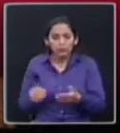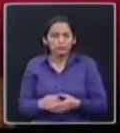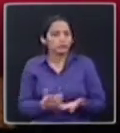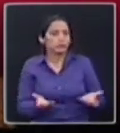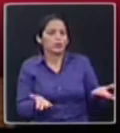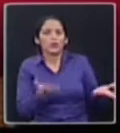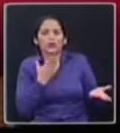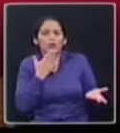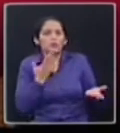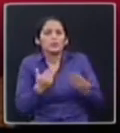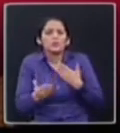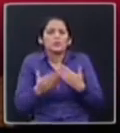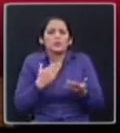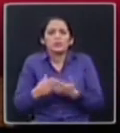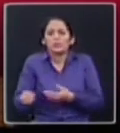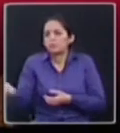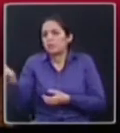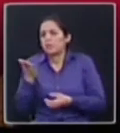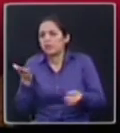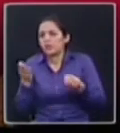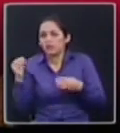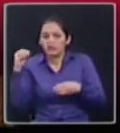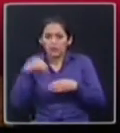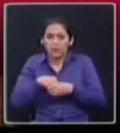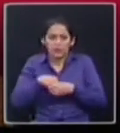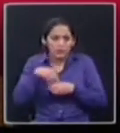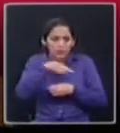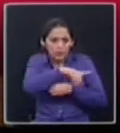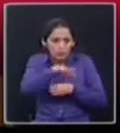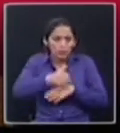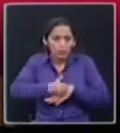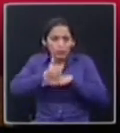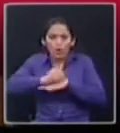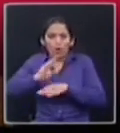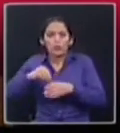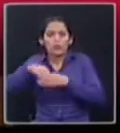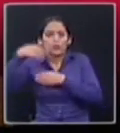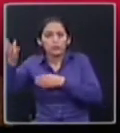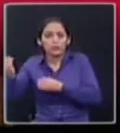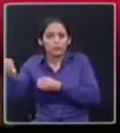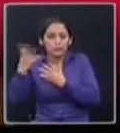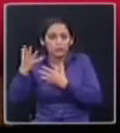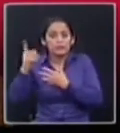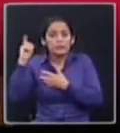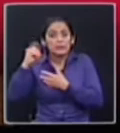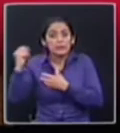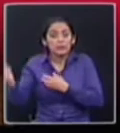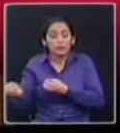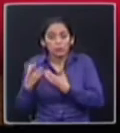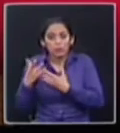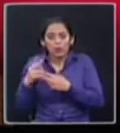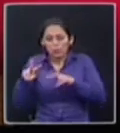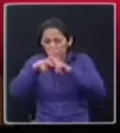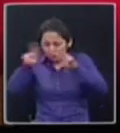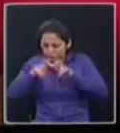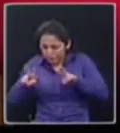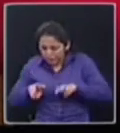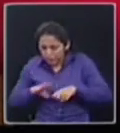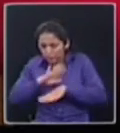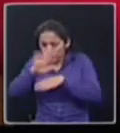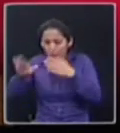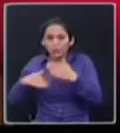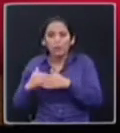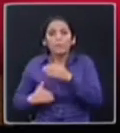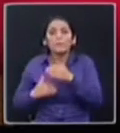Pero de donde venga la información, sea de afuera o sea de adentro del país, hay que ser investigada, tiene que ser investigada y tiene que actuarse en el debido